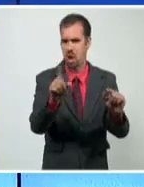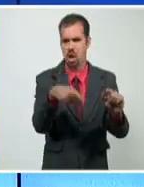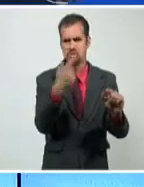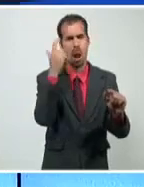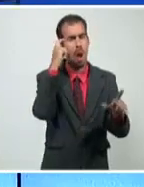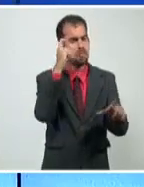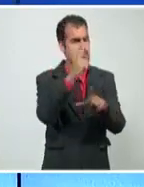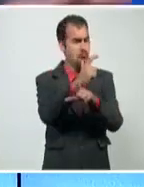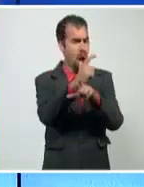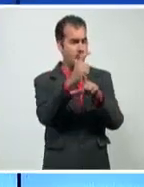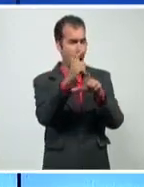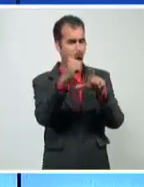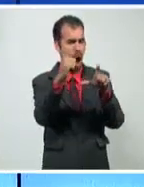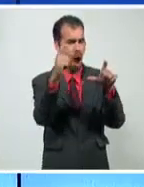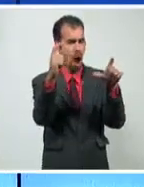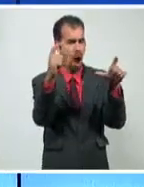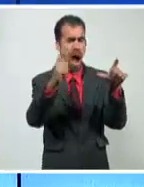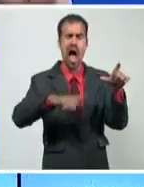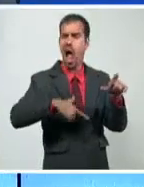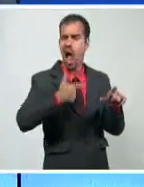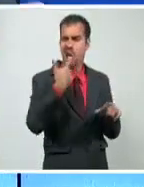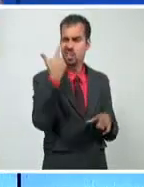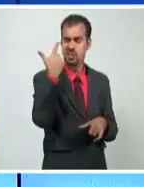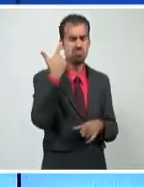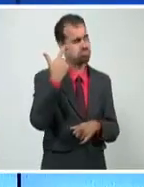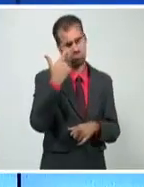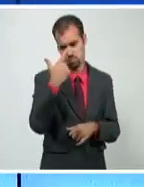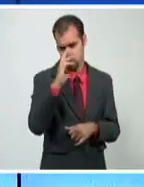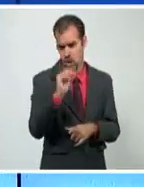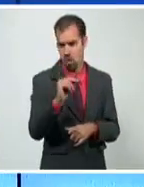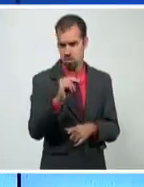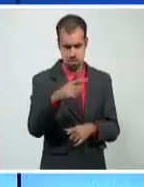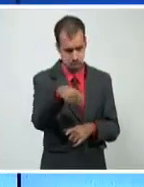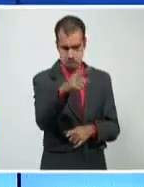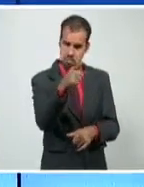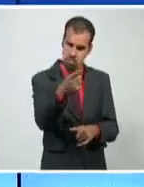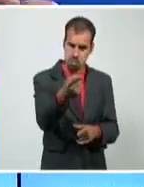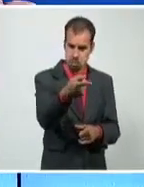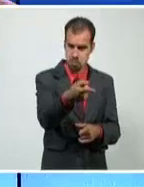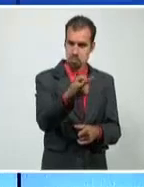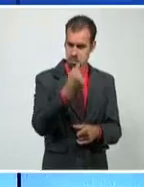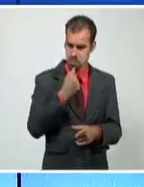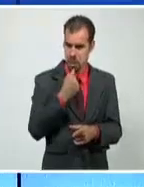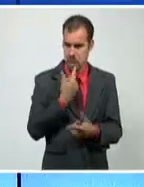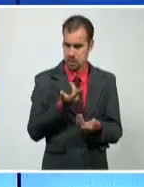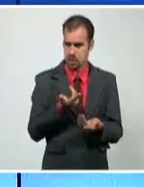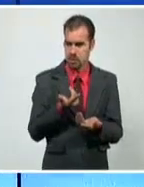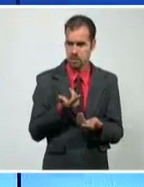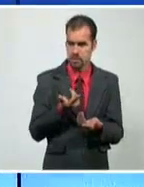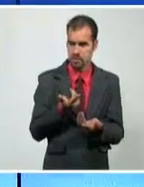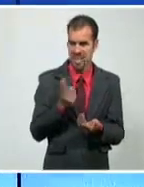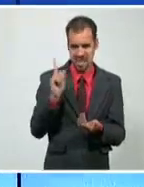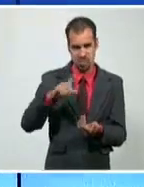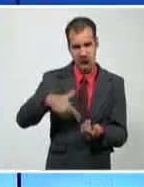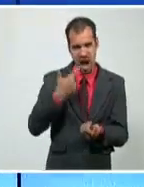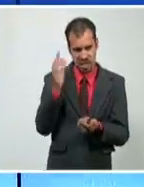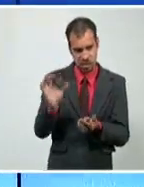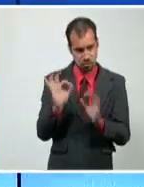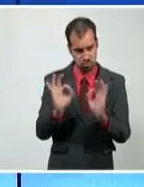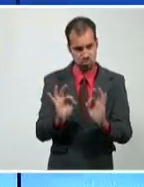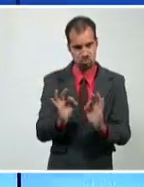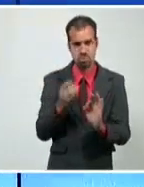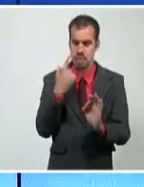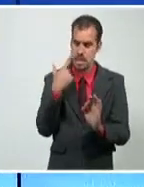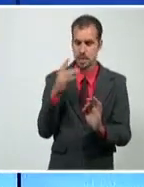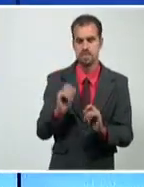grandes dotes artísticas sobrenaturales. Díganme así, si esto es arte. Persona que estructura un